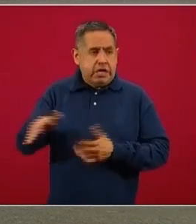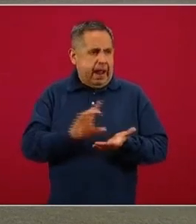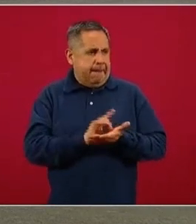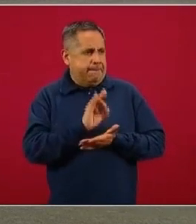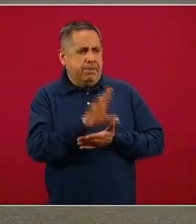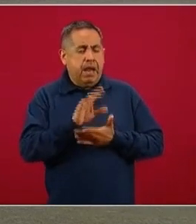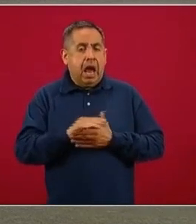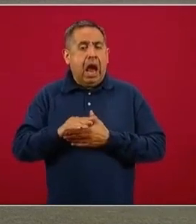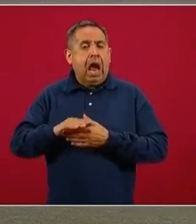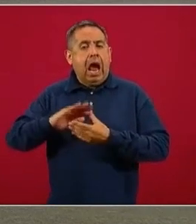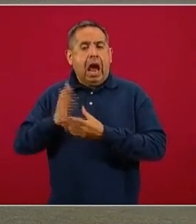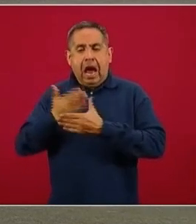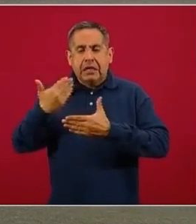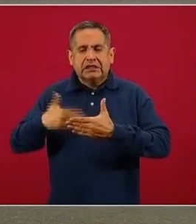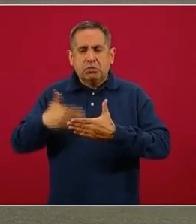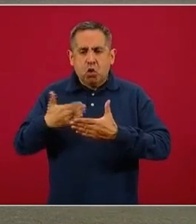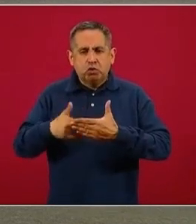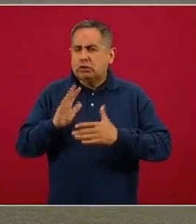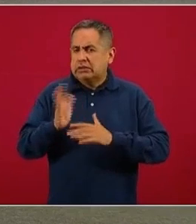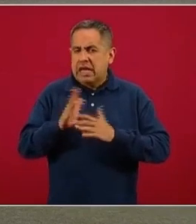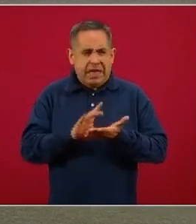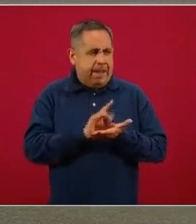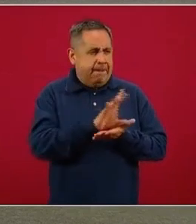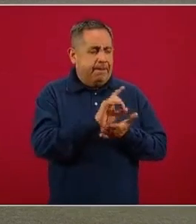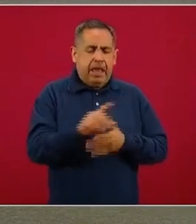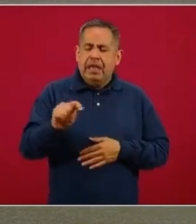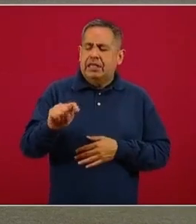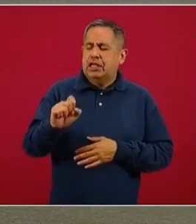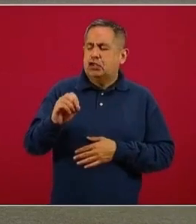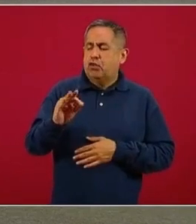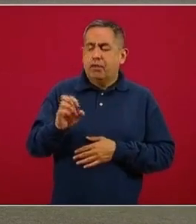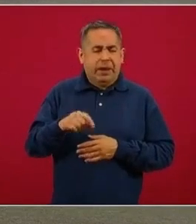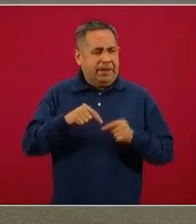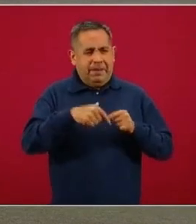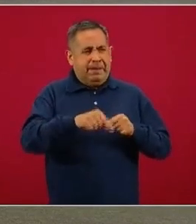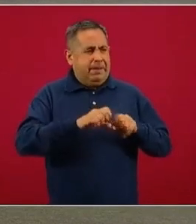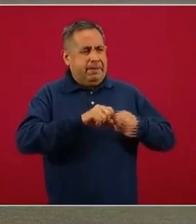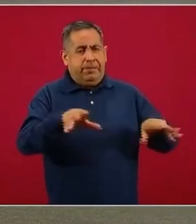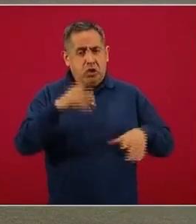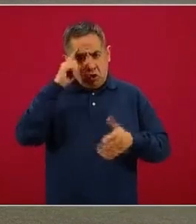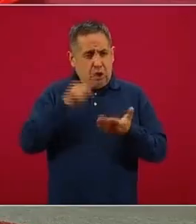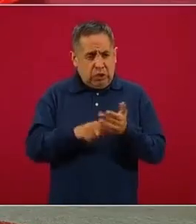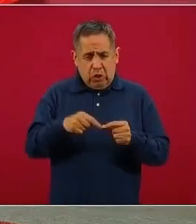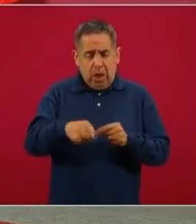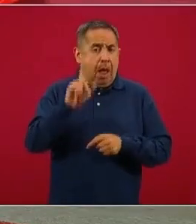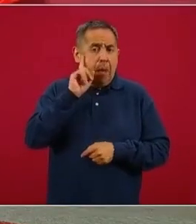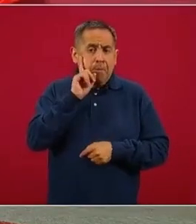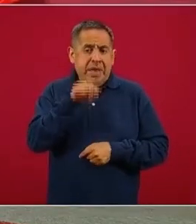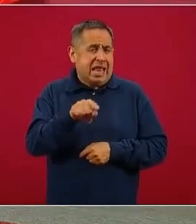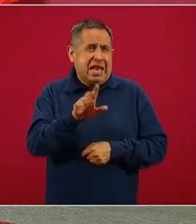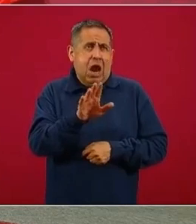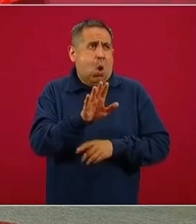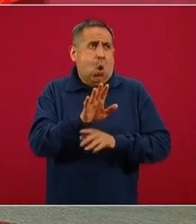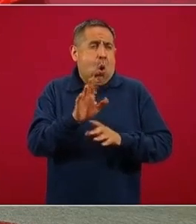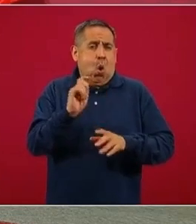archivos vinculados a Tesofe y esperaríamos que puedan estar aplicados el día de mañana o a más